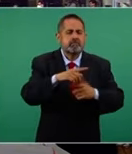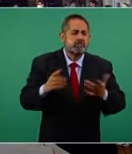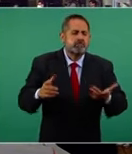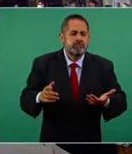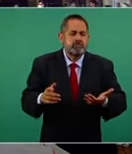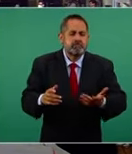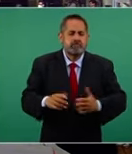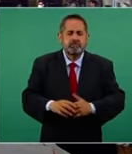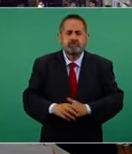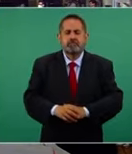Gracias. ¿Somperar lo ¿Sí? Gracias.